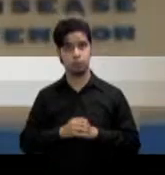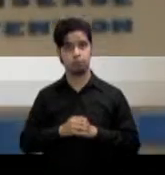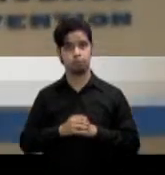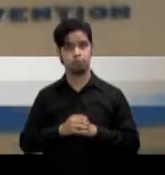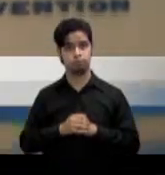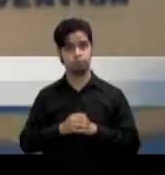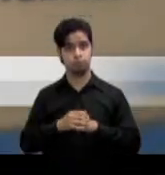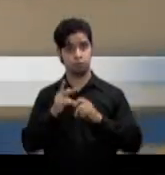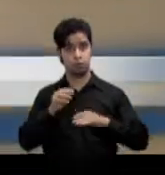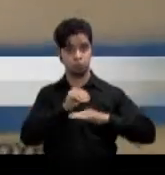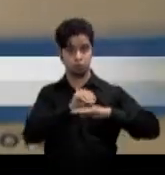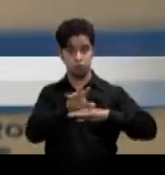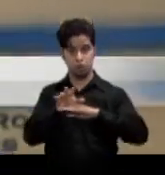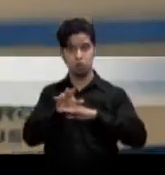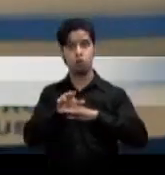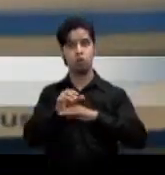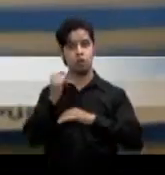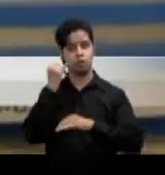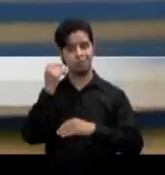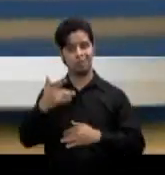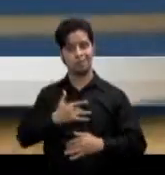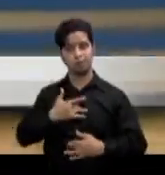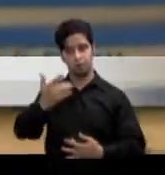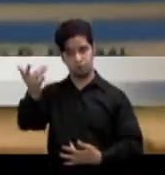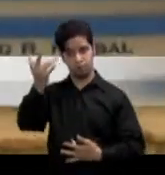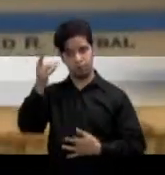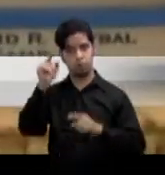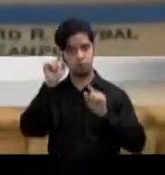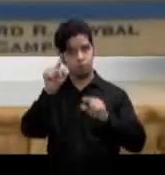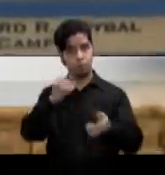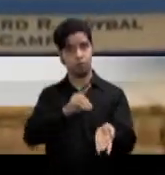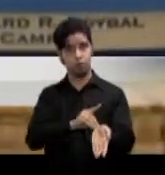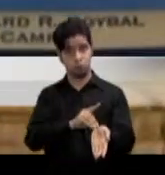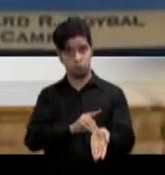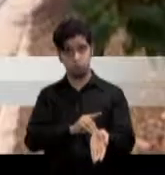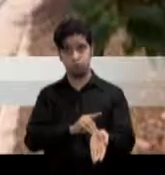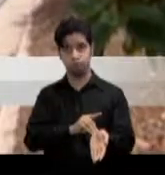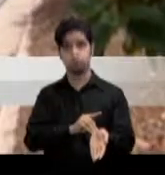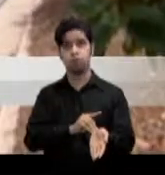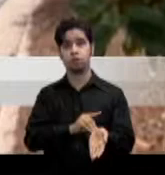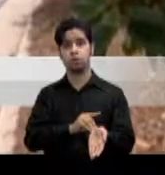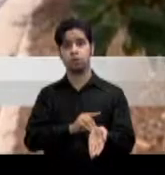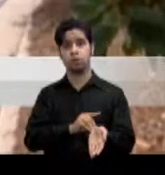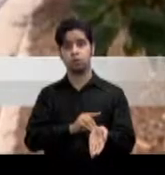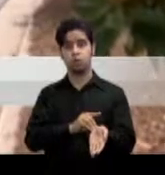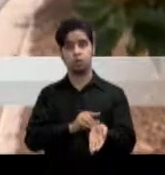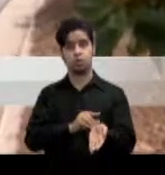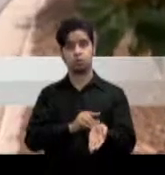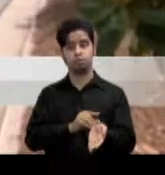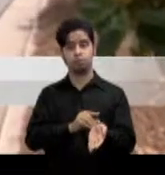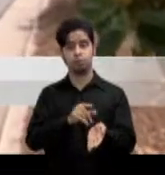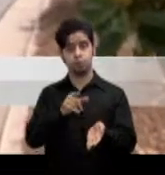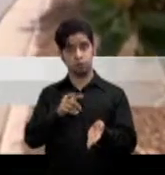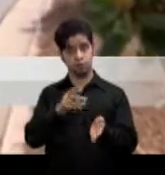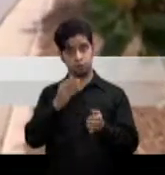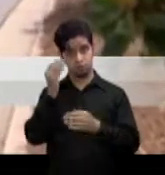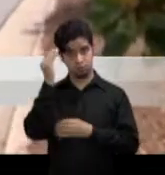población a acudir a un médico si presentan síntomas de la influenza y no descartar el contagio aún se han sido